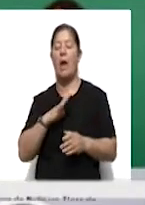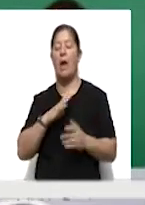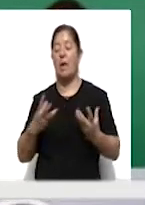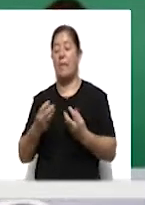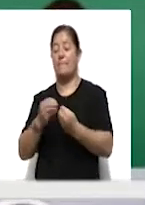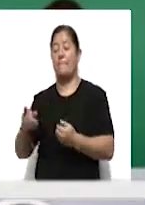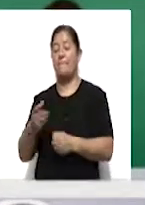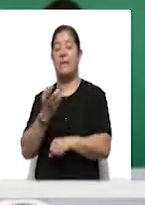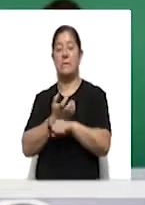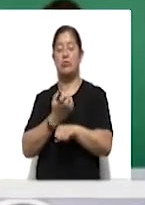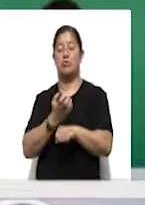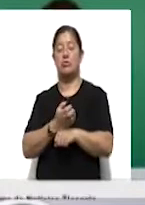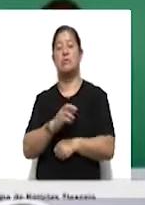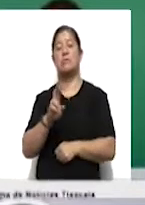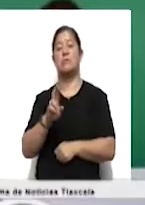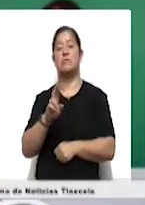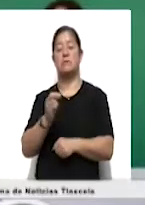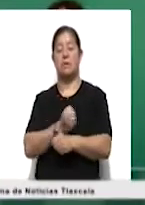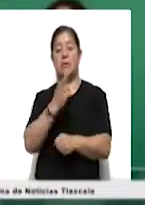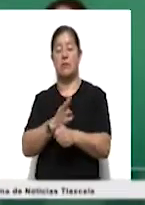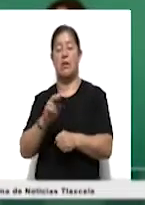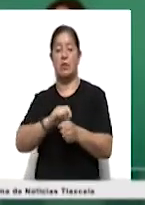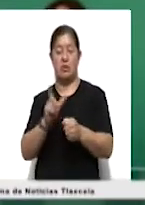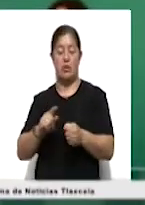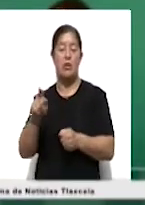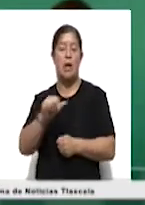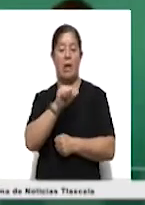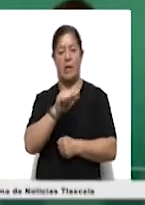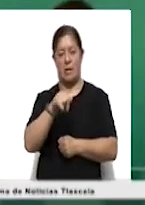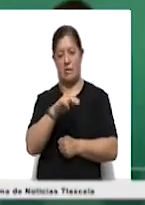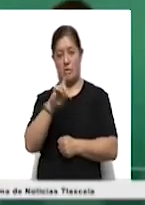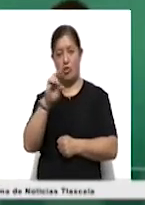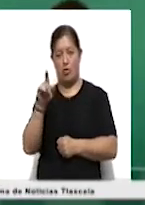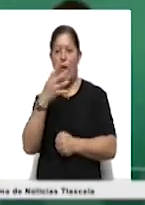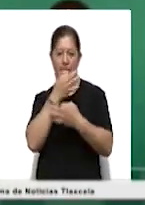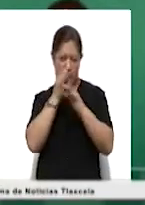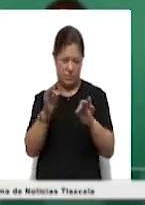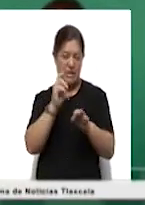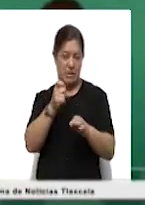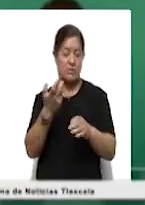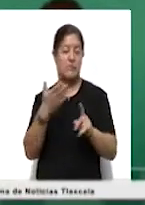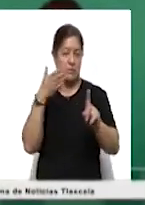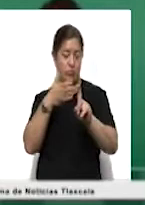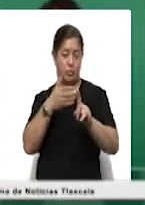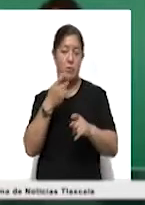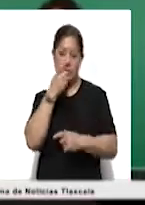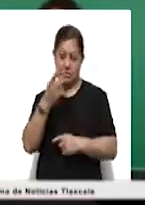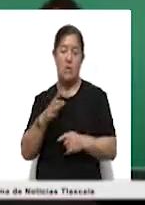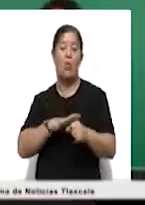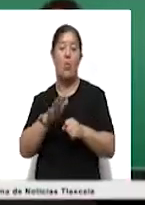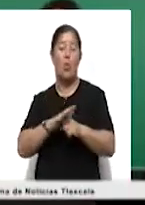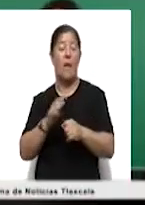Nacional de Estados Unidos, Alejandro Mayorkas, para atender este asunto y plantearle cuál ha sido el impacto del cierre de la frontera para